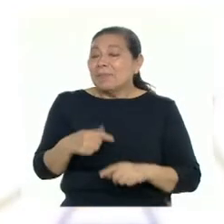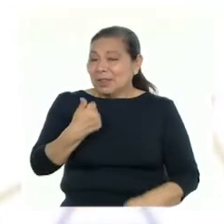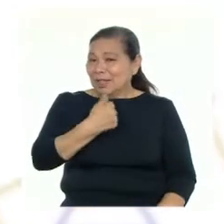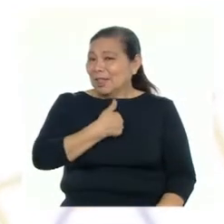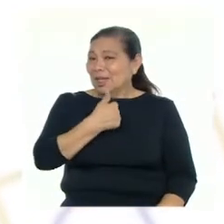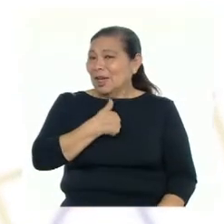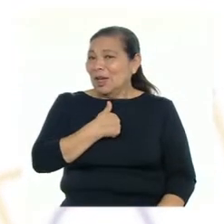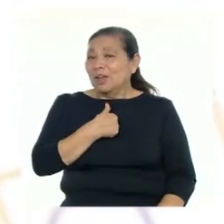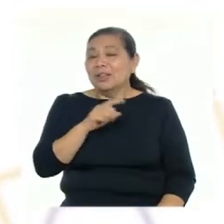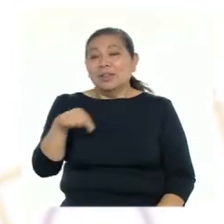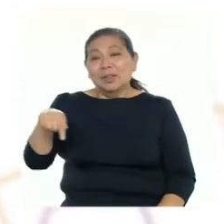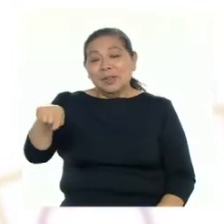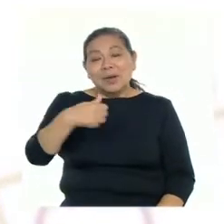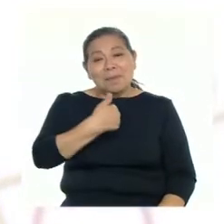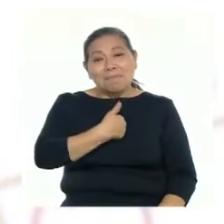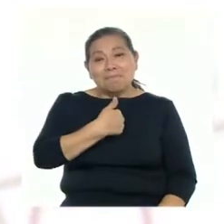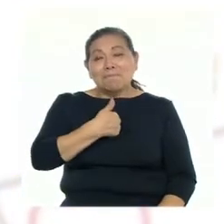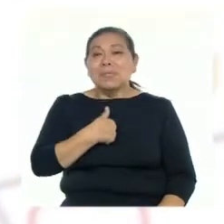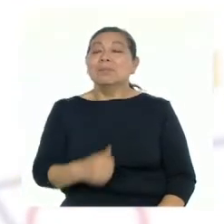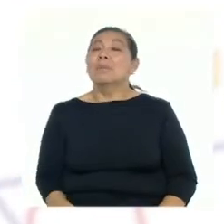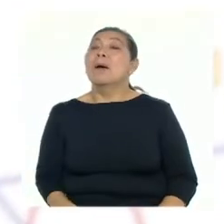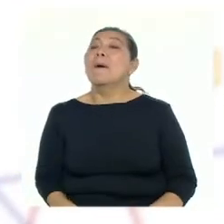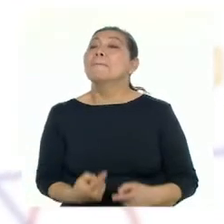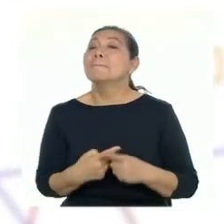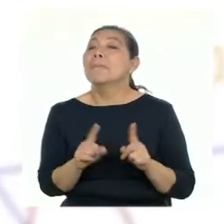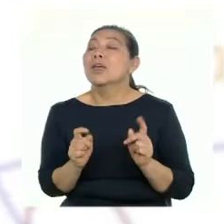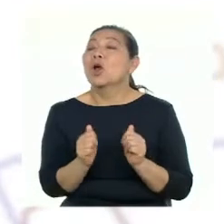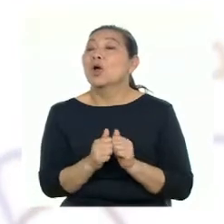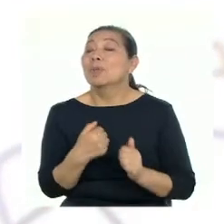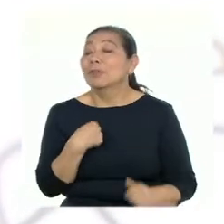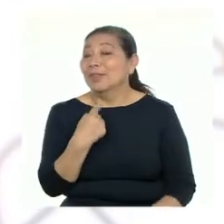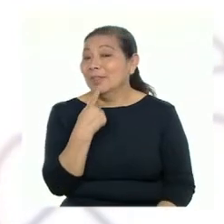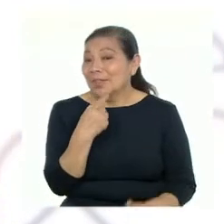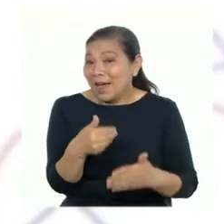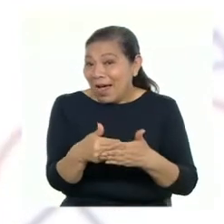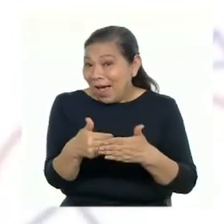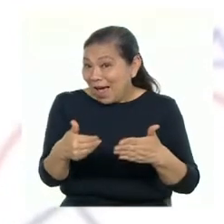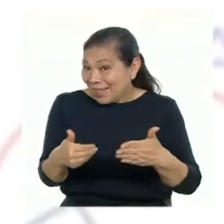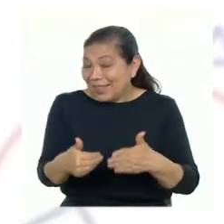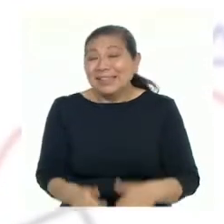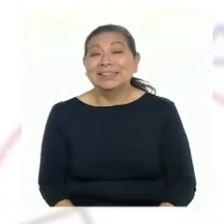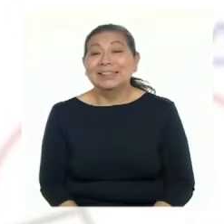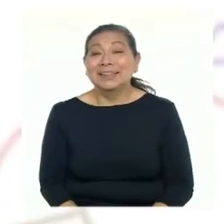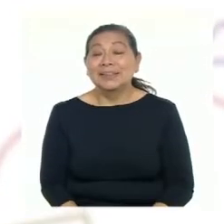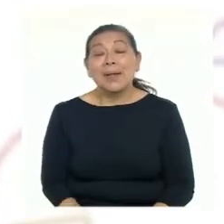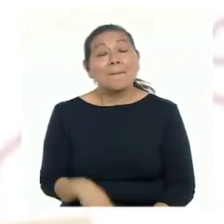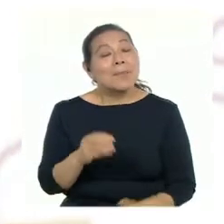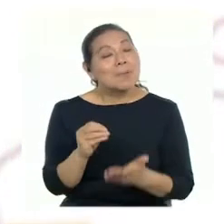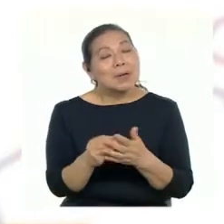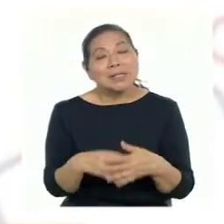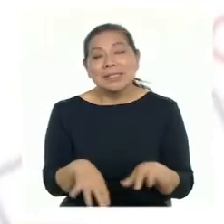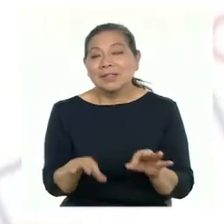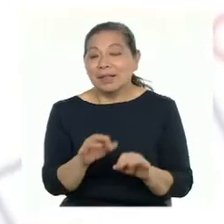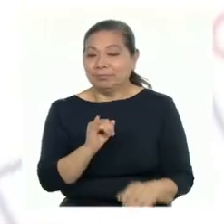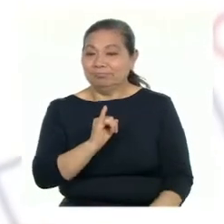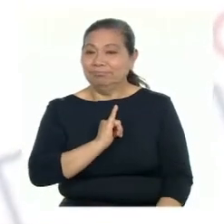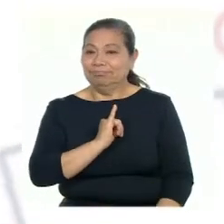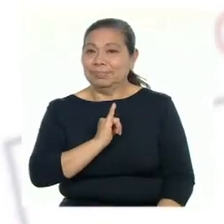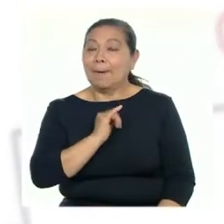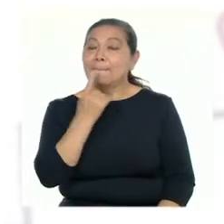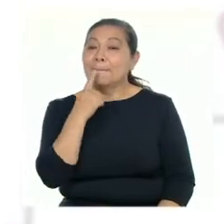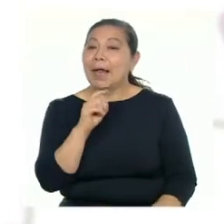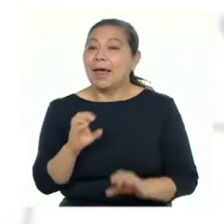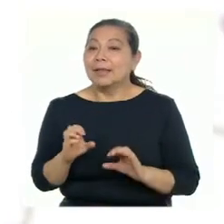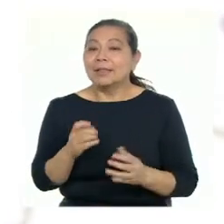de nosotras y nosotros mismos. Pero que, como mencioné anteriormente, es primordial identificarlos